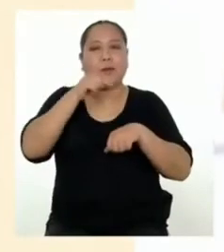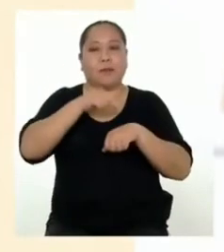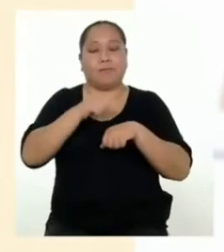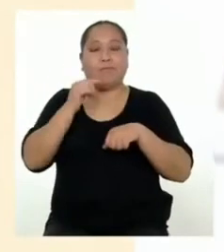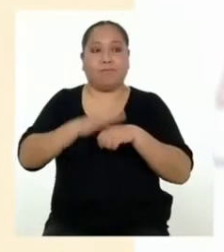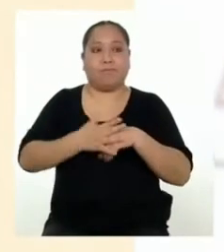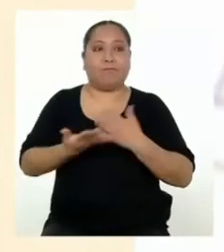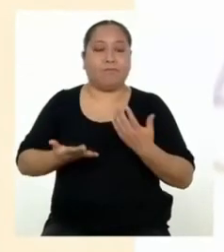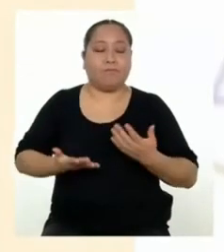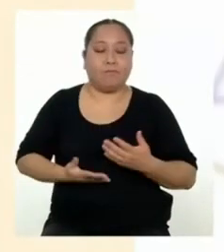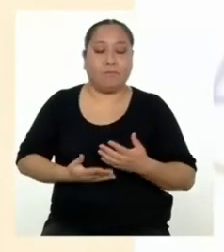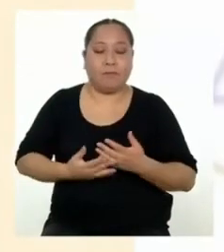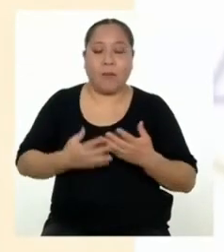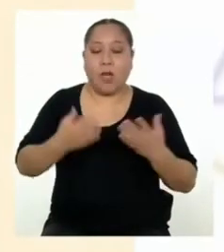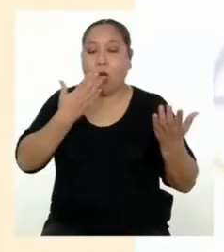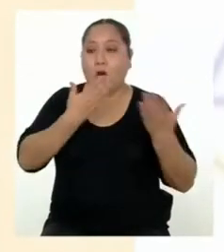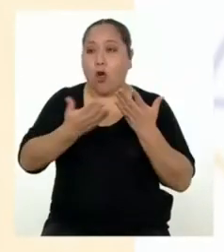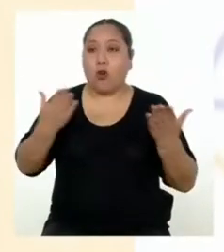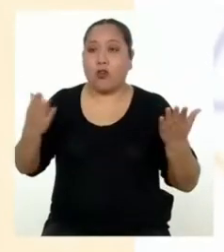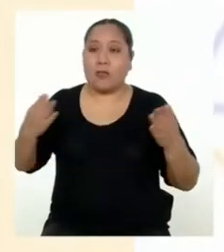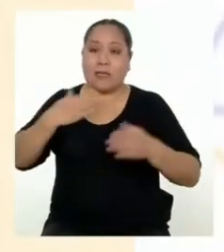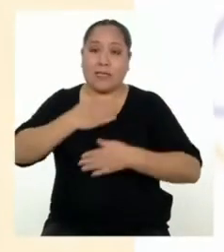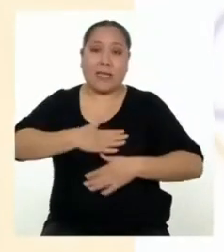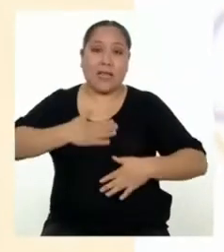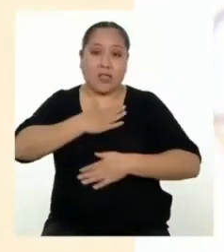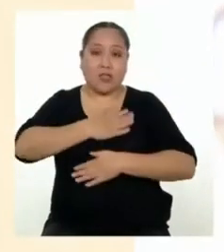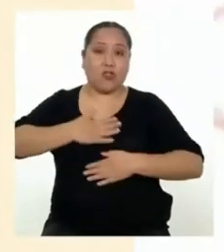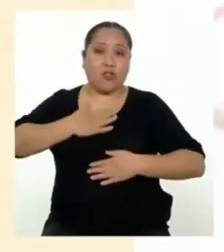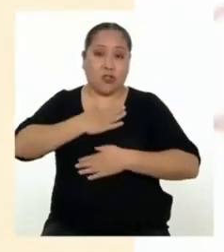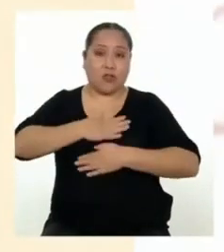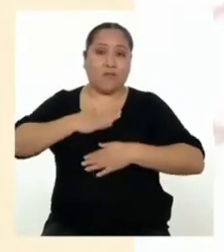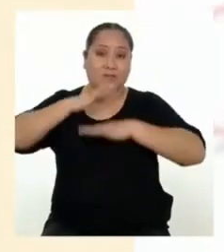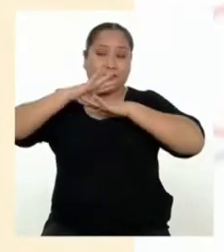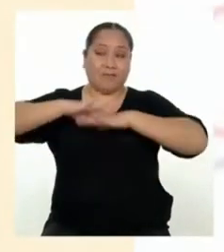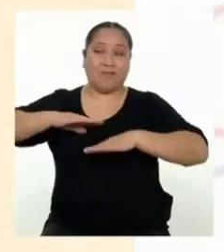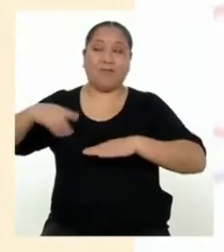realizar actividades de distracción y esparcimiento.